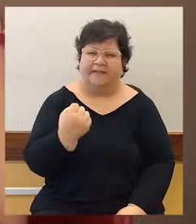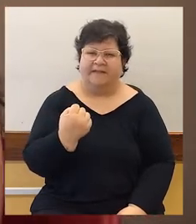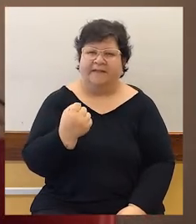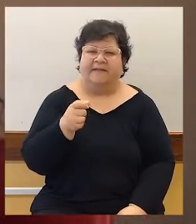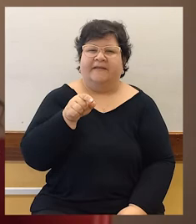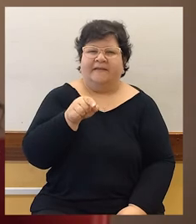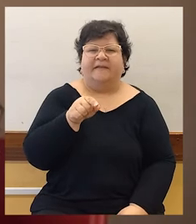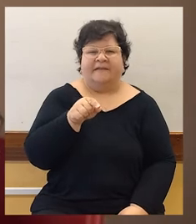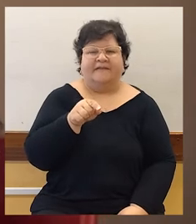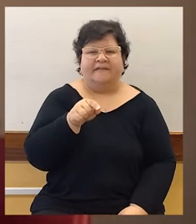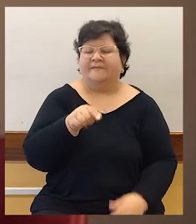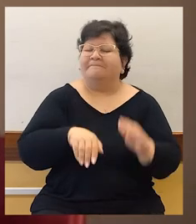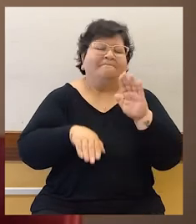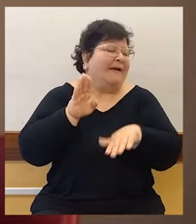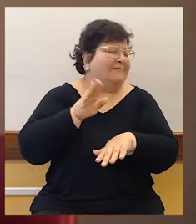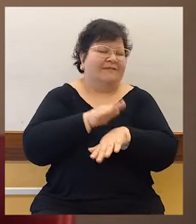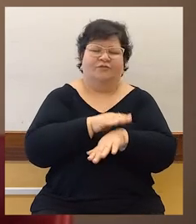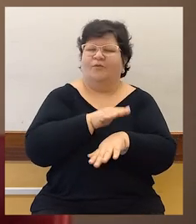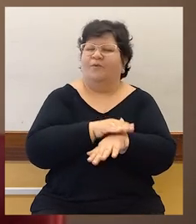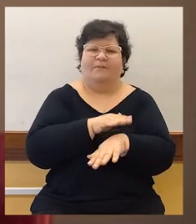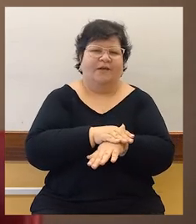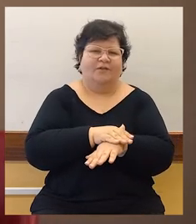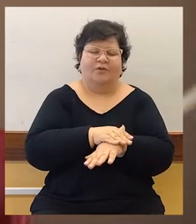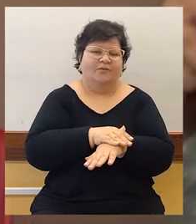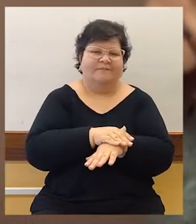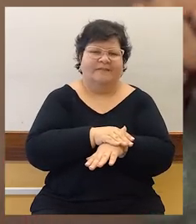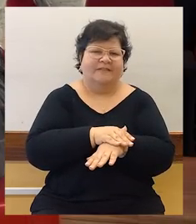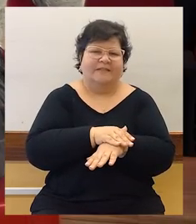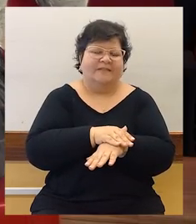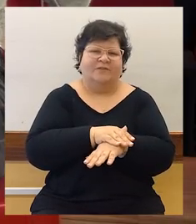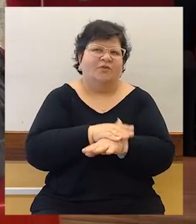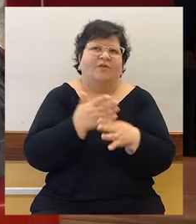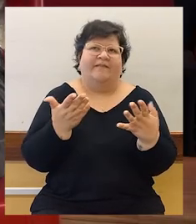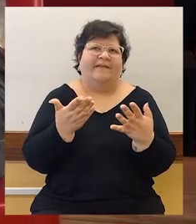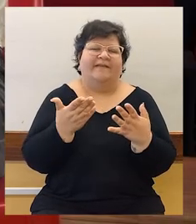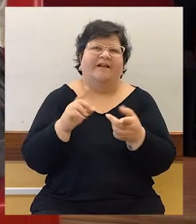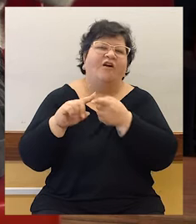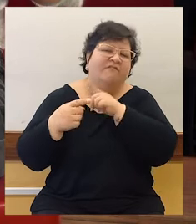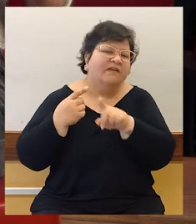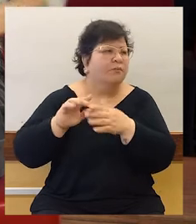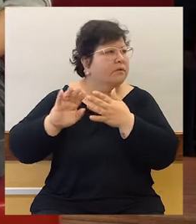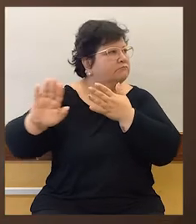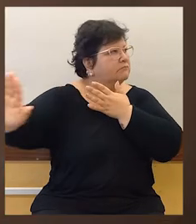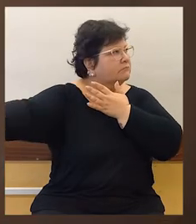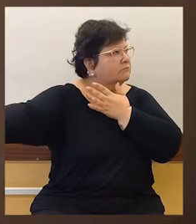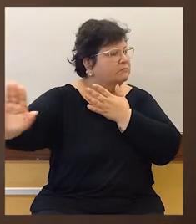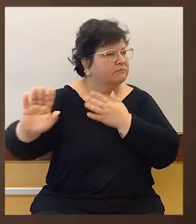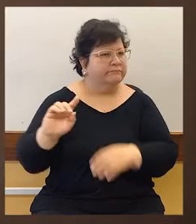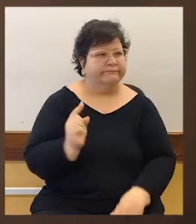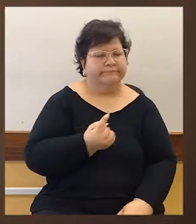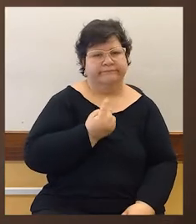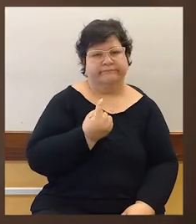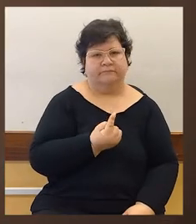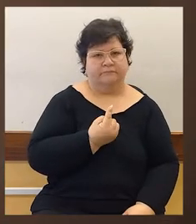digitalización. Sobre todo en estos momentos, sí, donde cada vez se alejan más los vínculos. Claro, no quiere decir